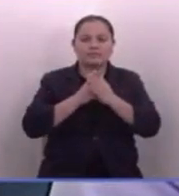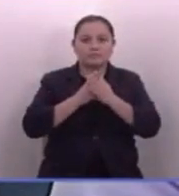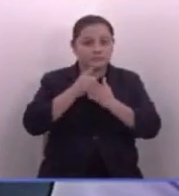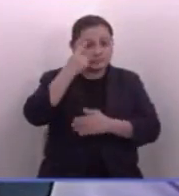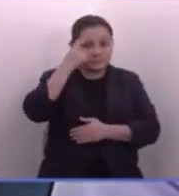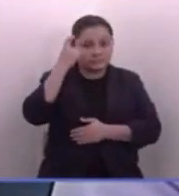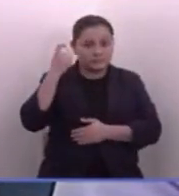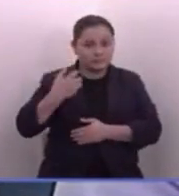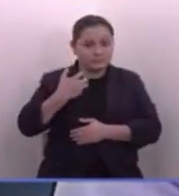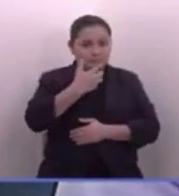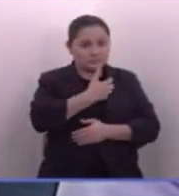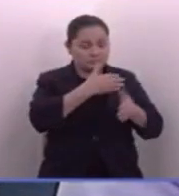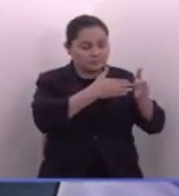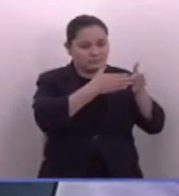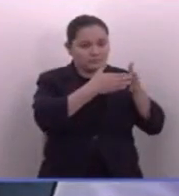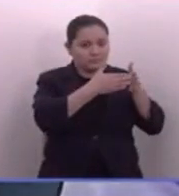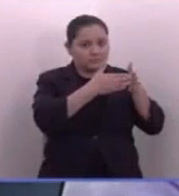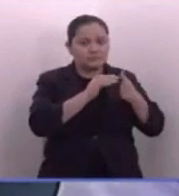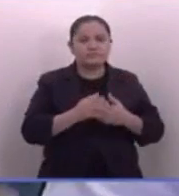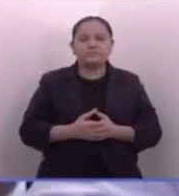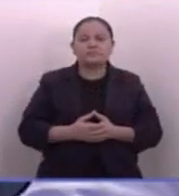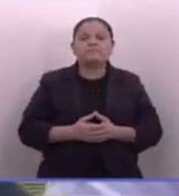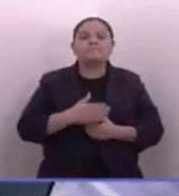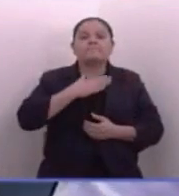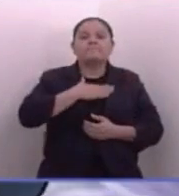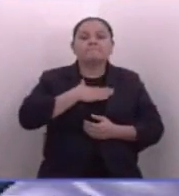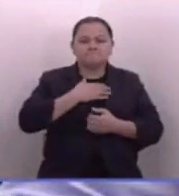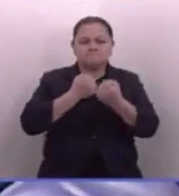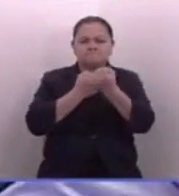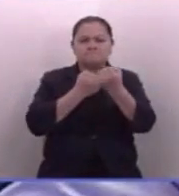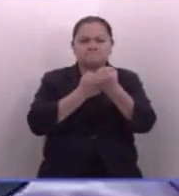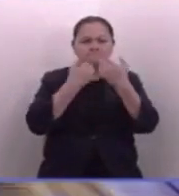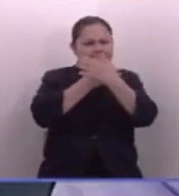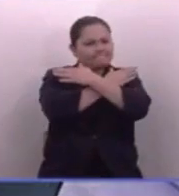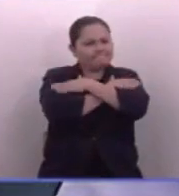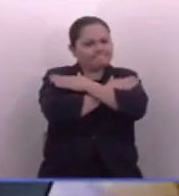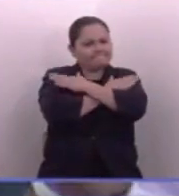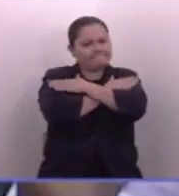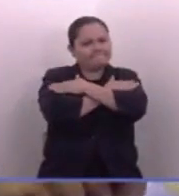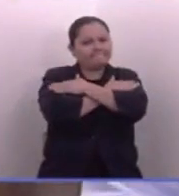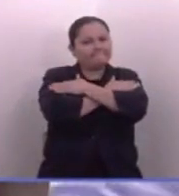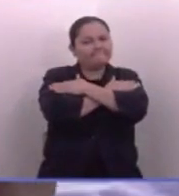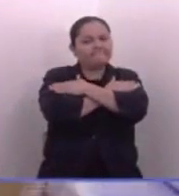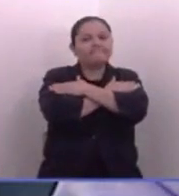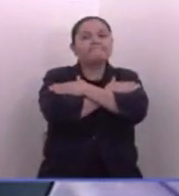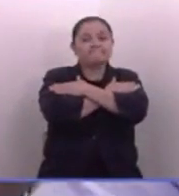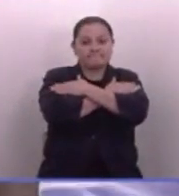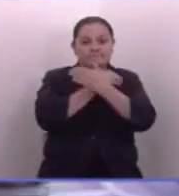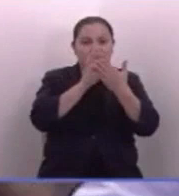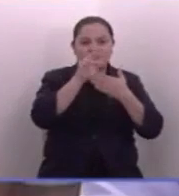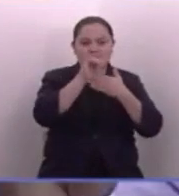recordar de dónde venimos. Y yo lo apoyo y lo felicito, que este tipo de